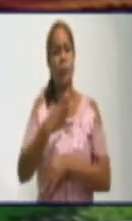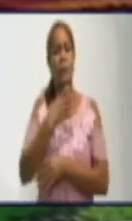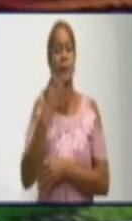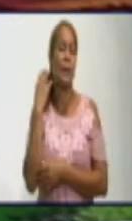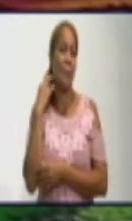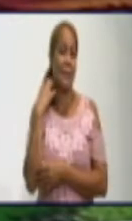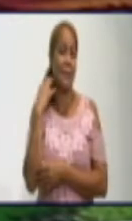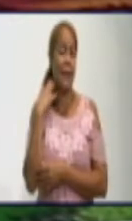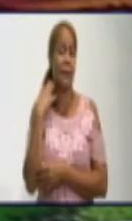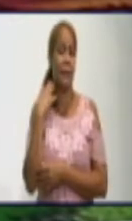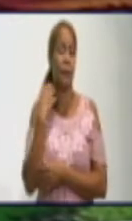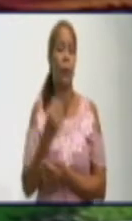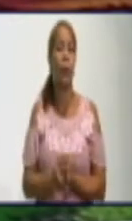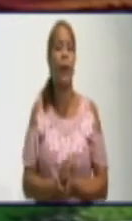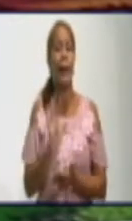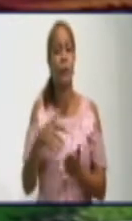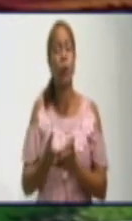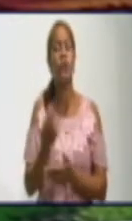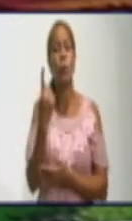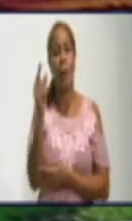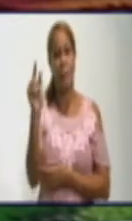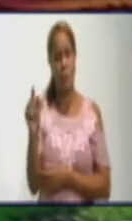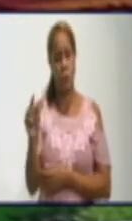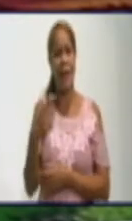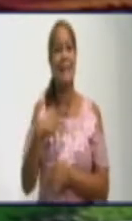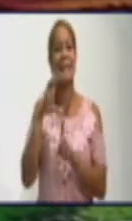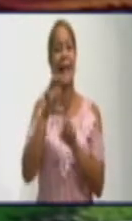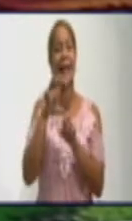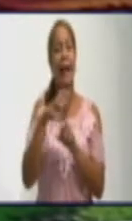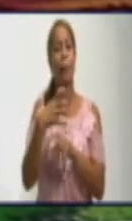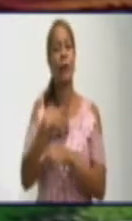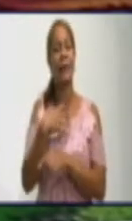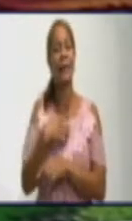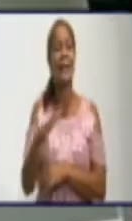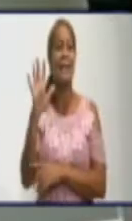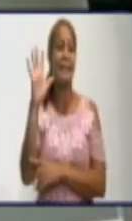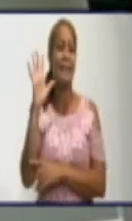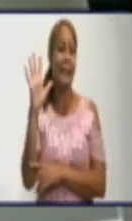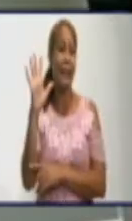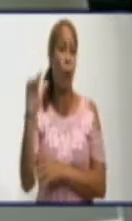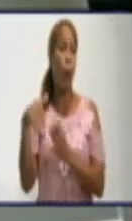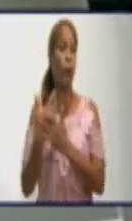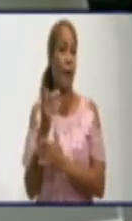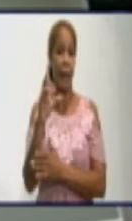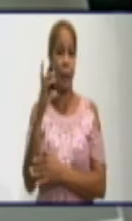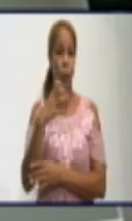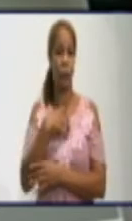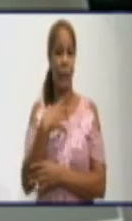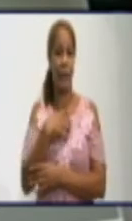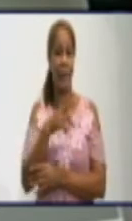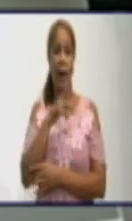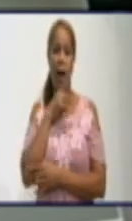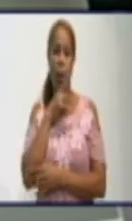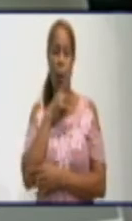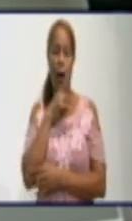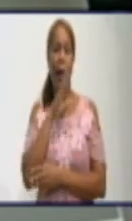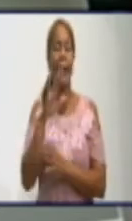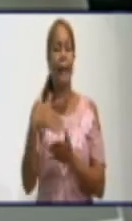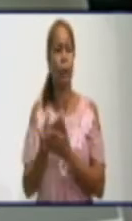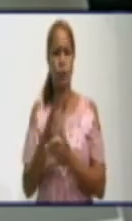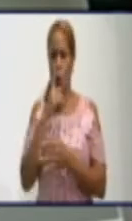en el reparto Vázquez en Manzanillo. Él se queja porque llevan 5 días sin recibir el servicio de agua. El ciclo normal es cada 2 días.